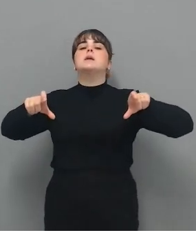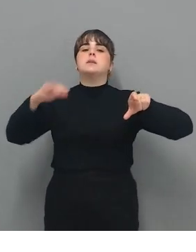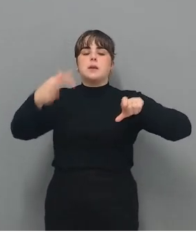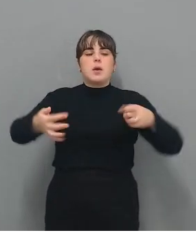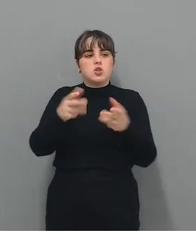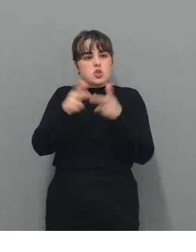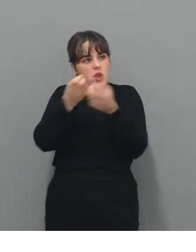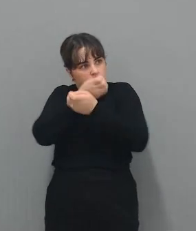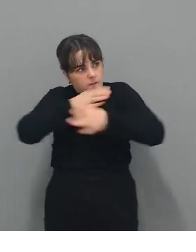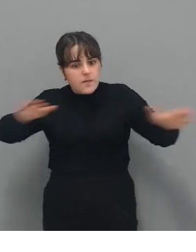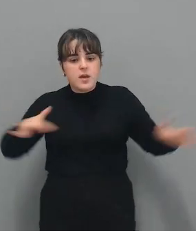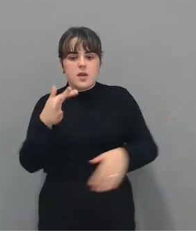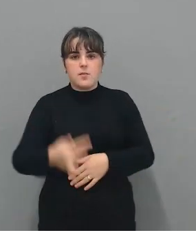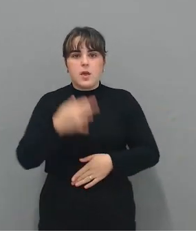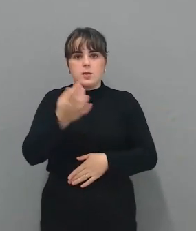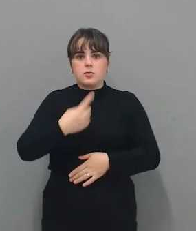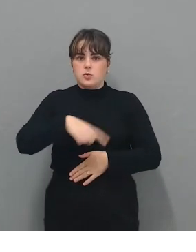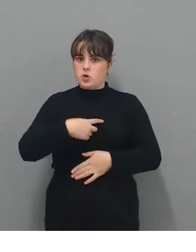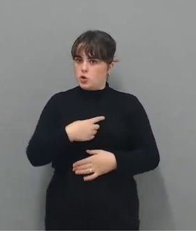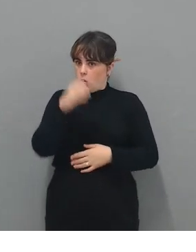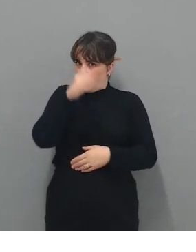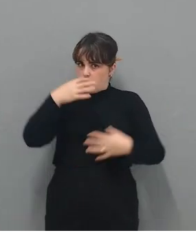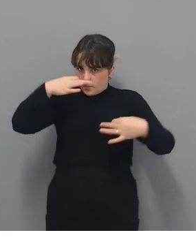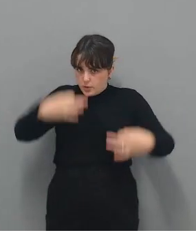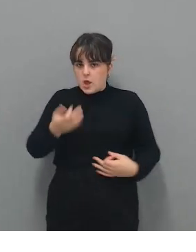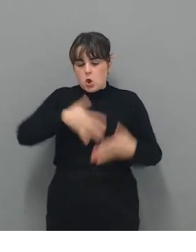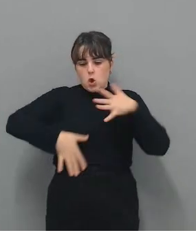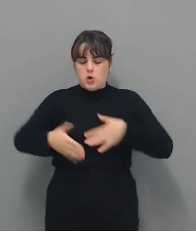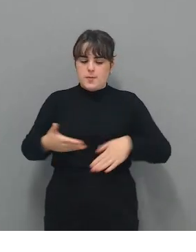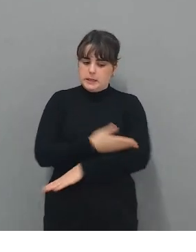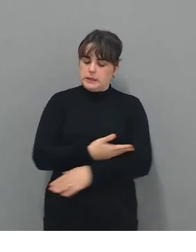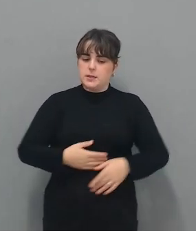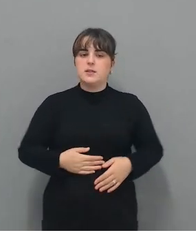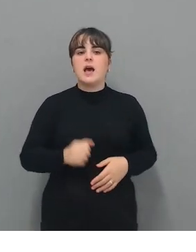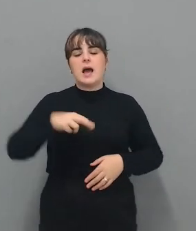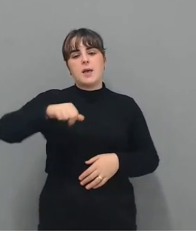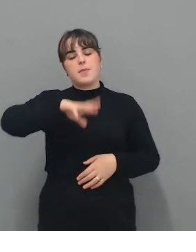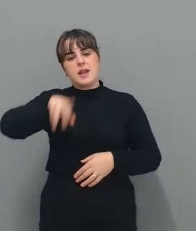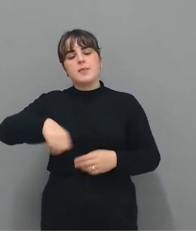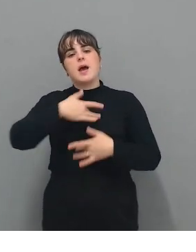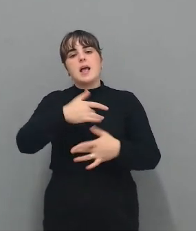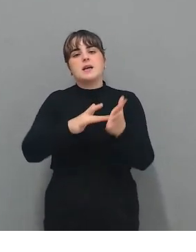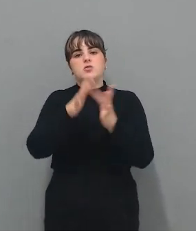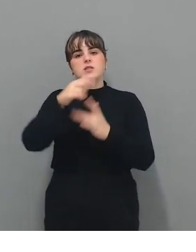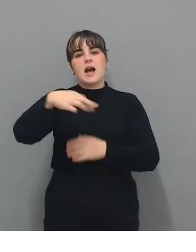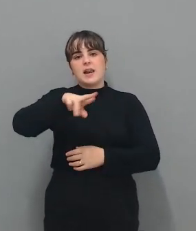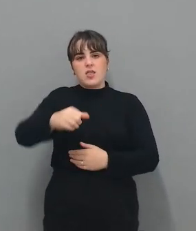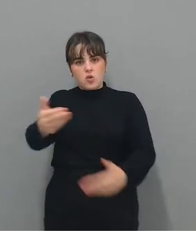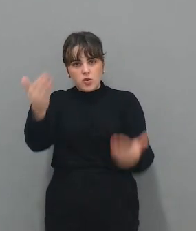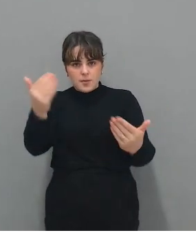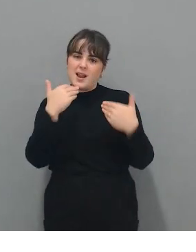y que cada vez más opinemos con rigor y conocimiento. Ana Pérez, María Jesús Garrido, enhorabuena. Muchísimas gracias. Muchas